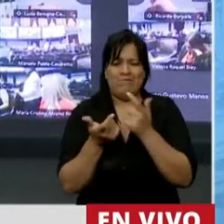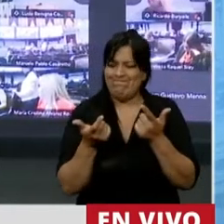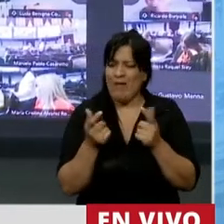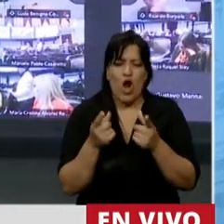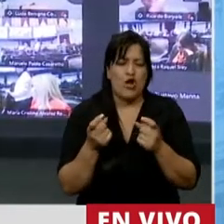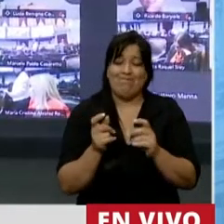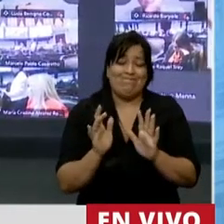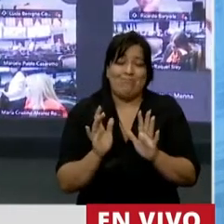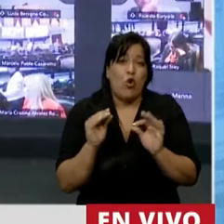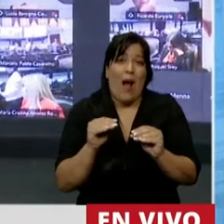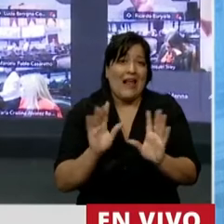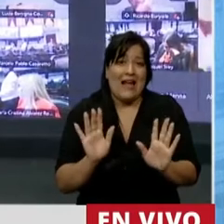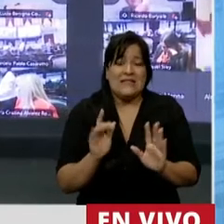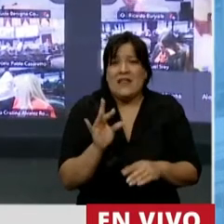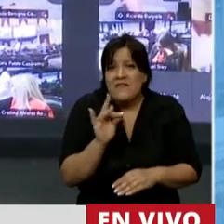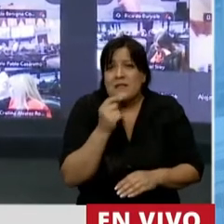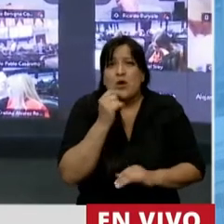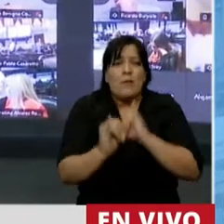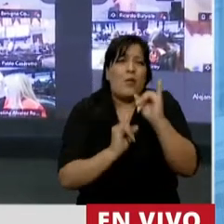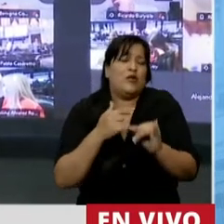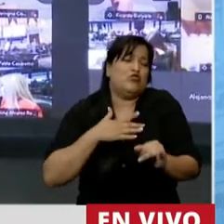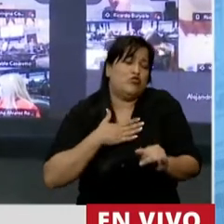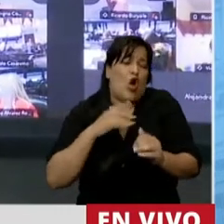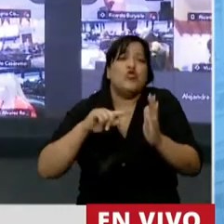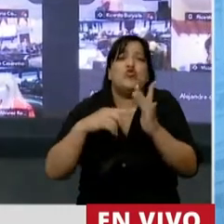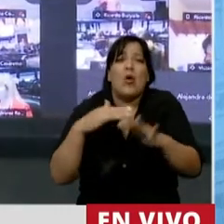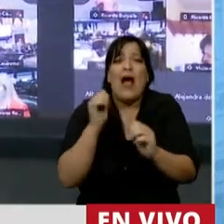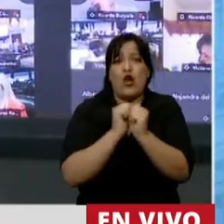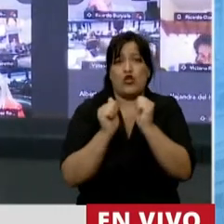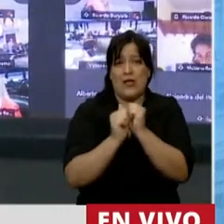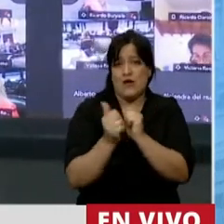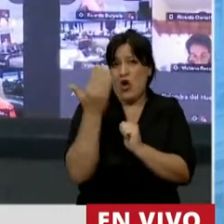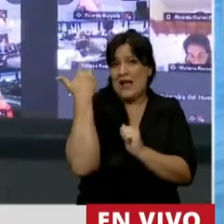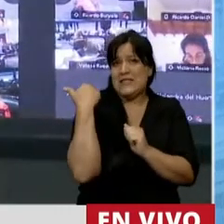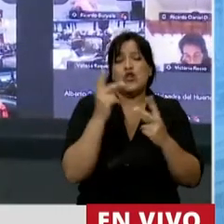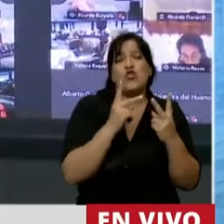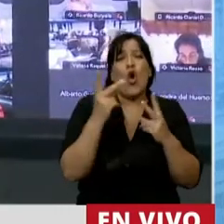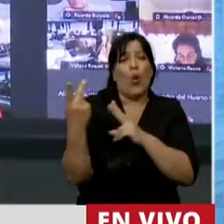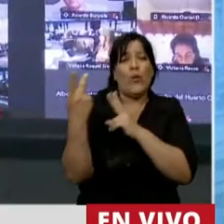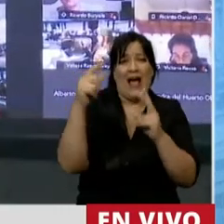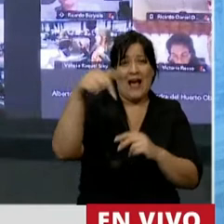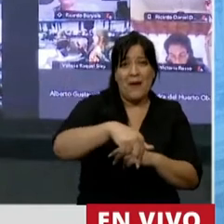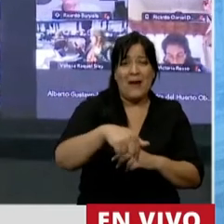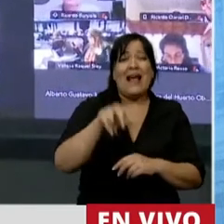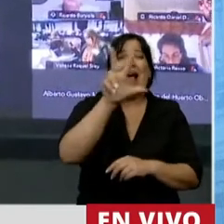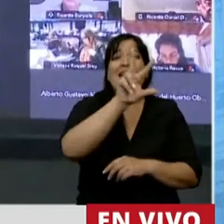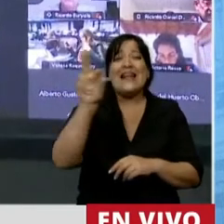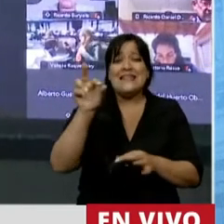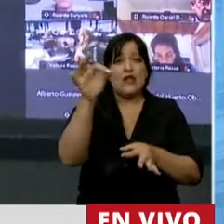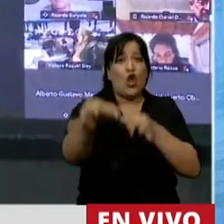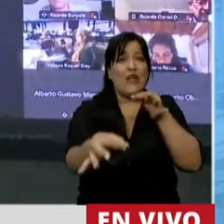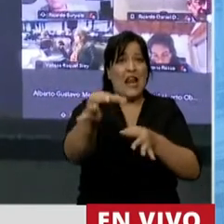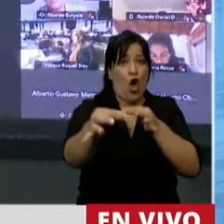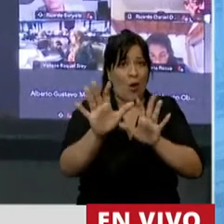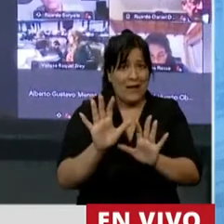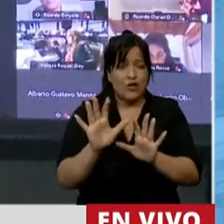Es muy difícil explicarle... Mire, yo soy de la ciudad de Rosario, ayer cuando viajaba para acá, 300 kilómetros,